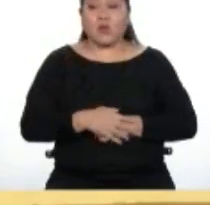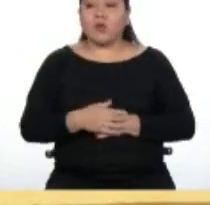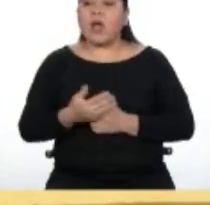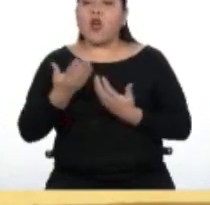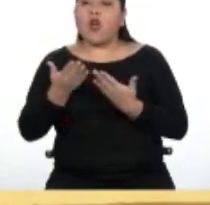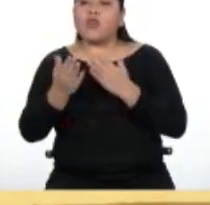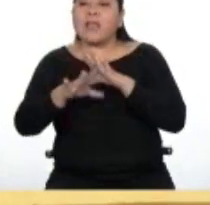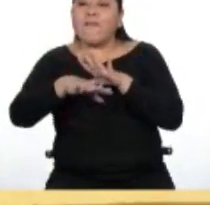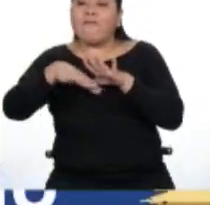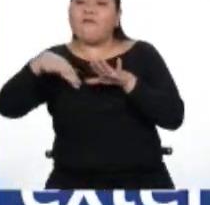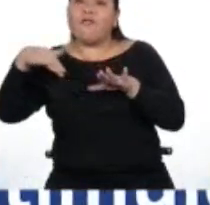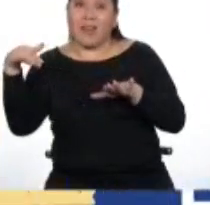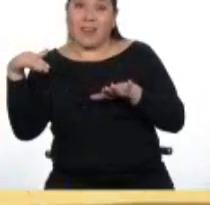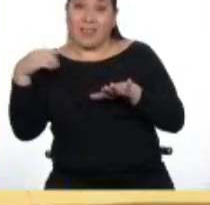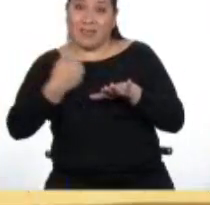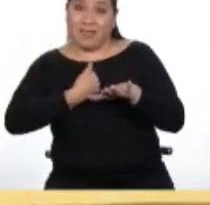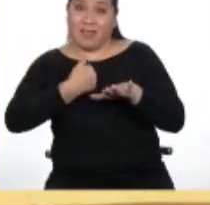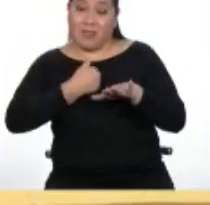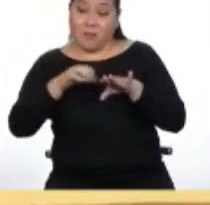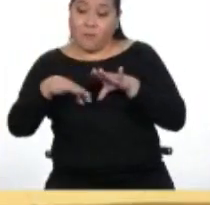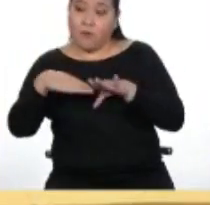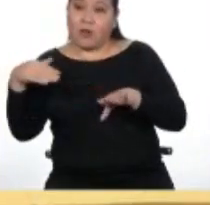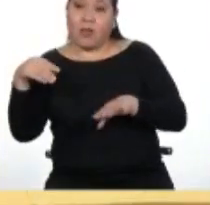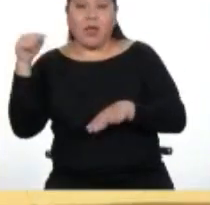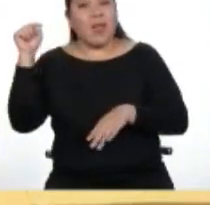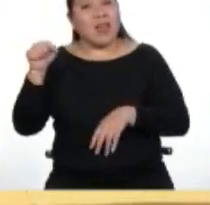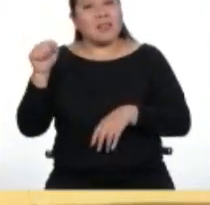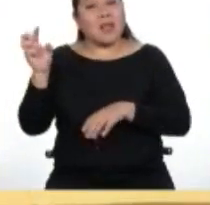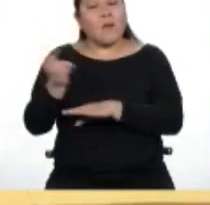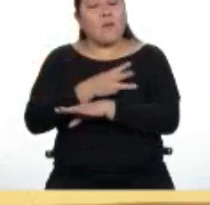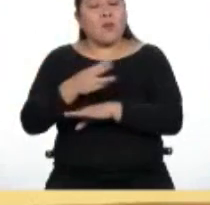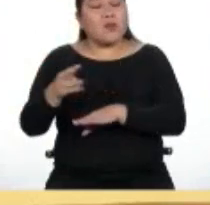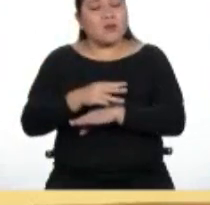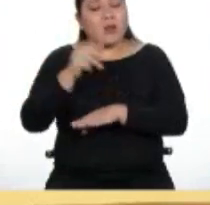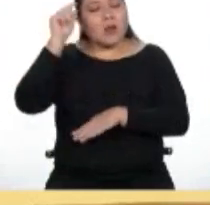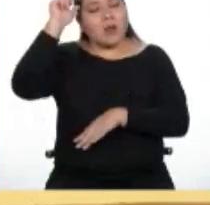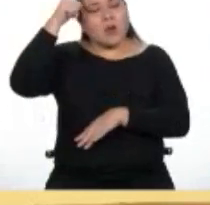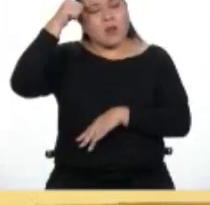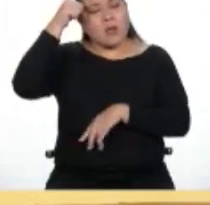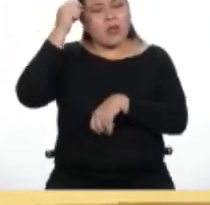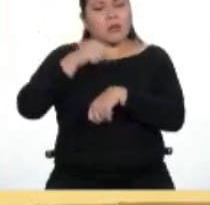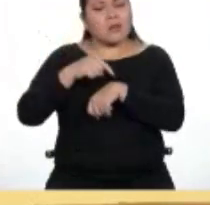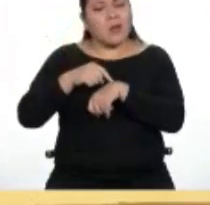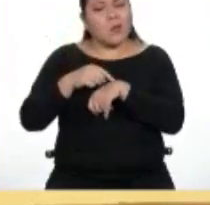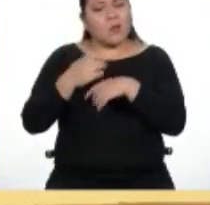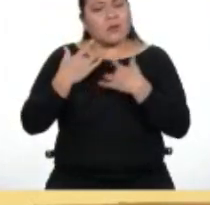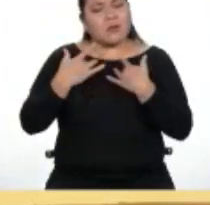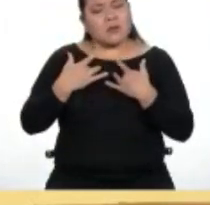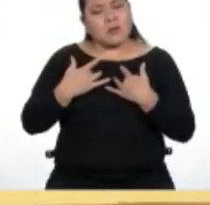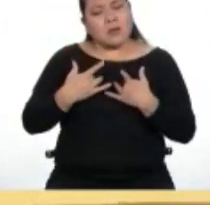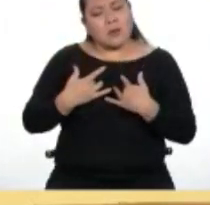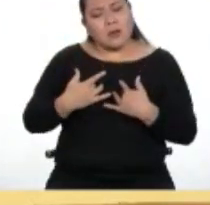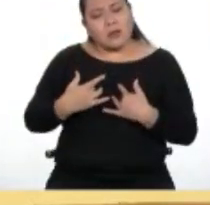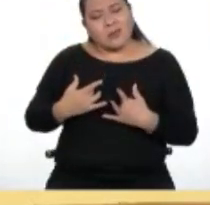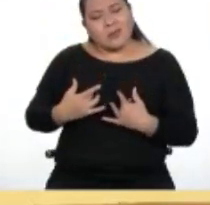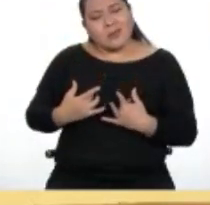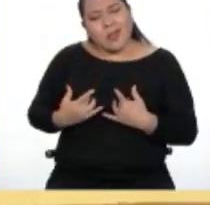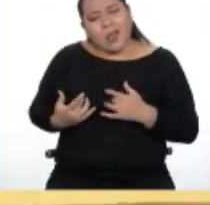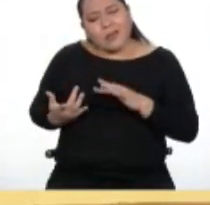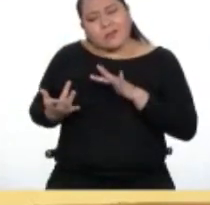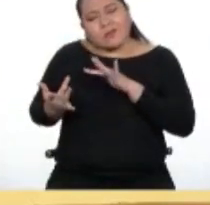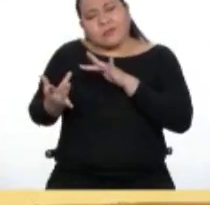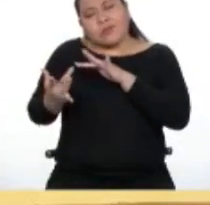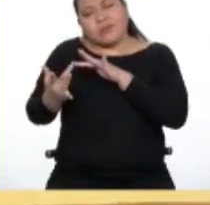pero seguro que esa música te llevó a recordar momentos tristes que te conectan con ella. Esos